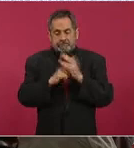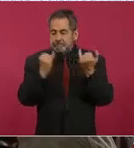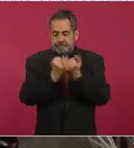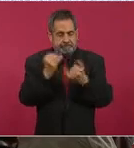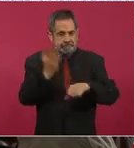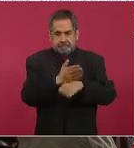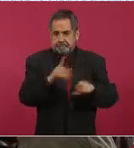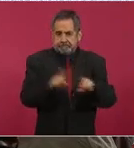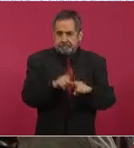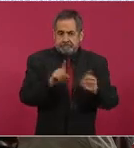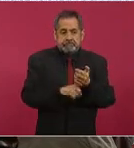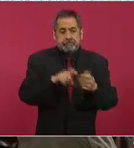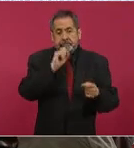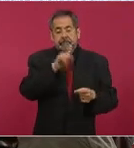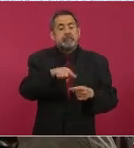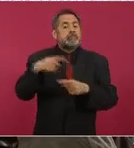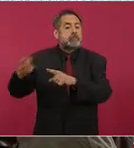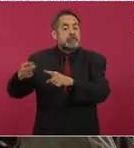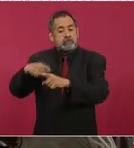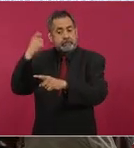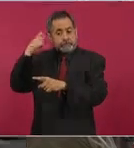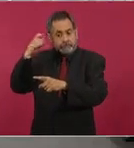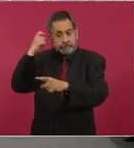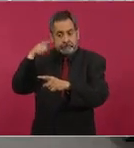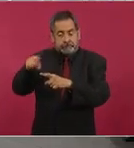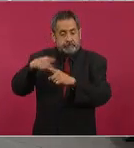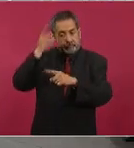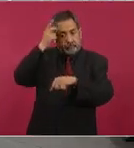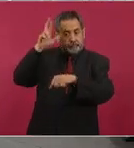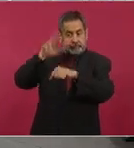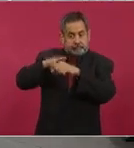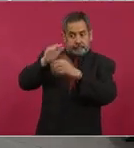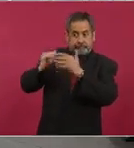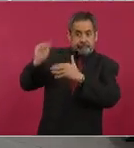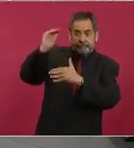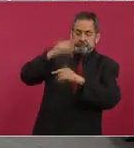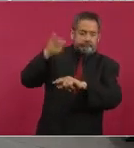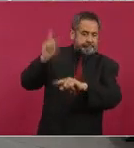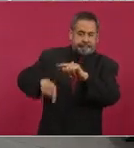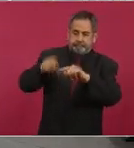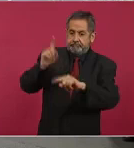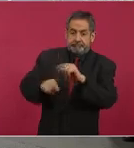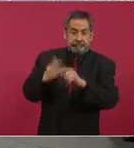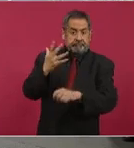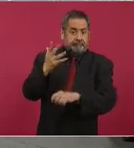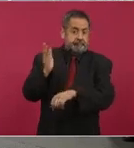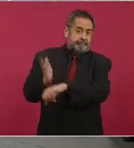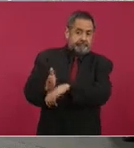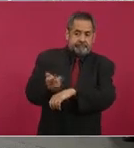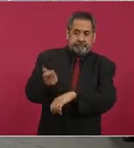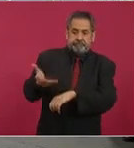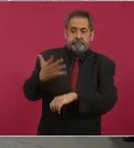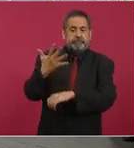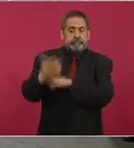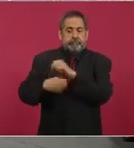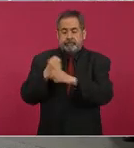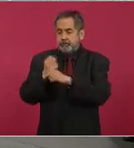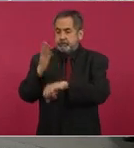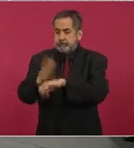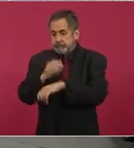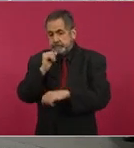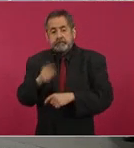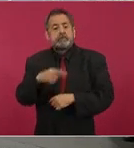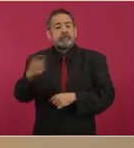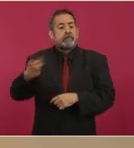Gallos Querétaro quedaron inhabilitados para operar durante cinco años y el dueño del